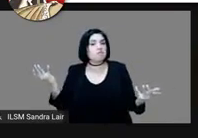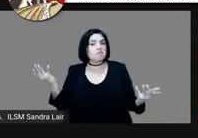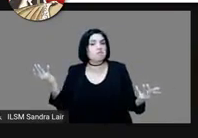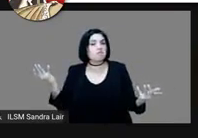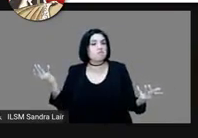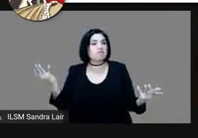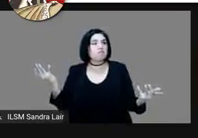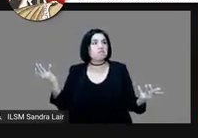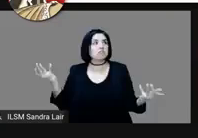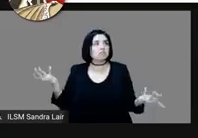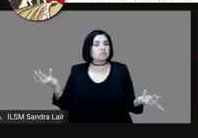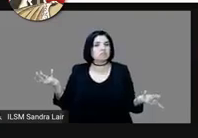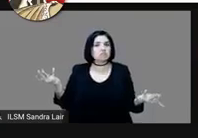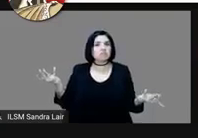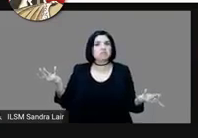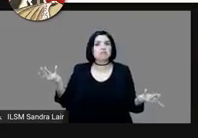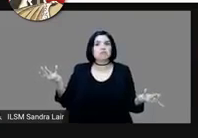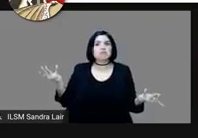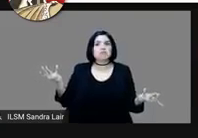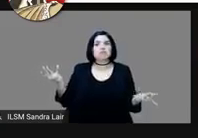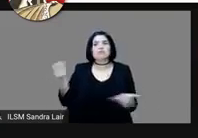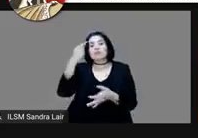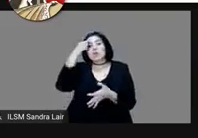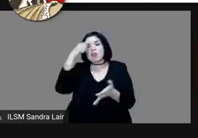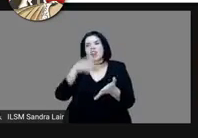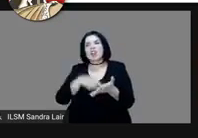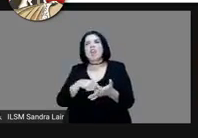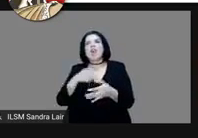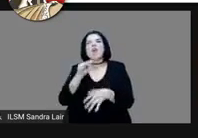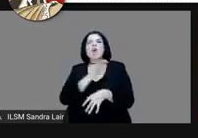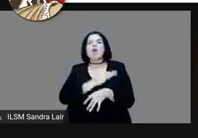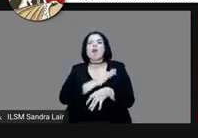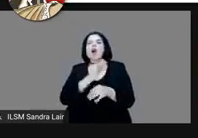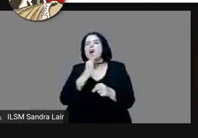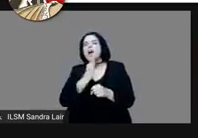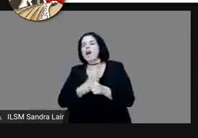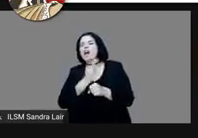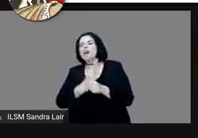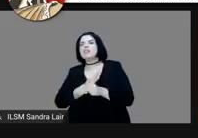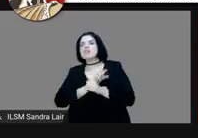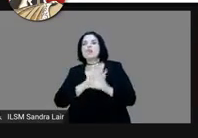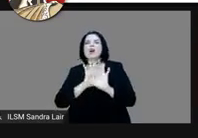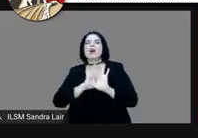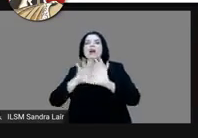ser prisionero al Tlatuani, a Moctezuma.